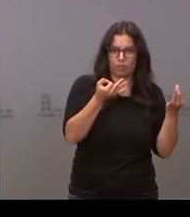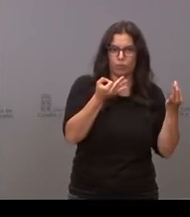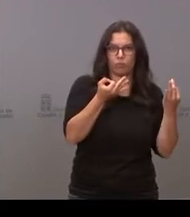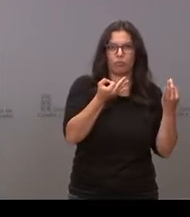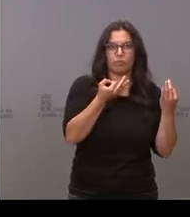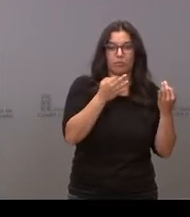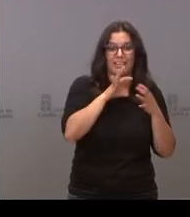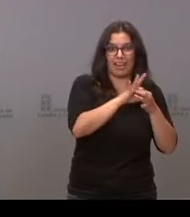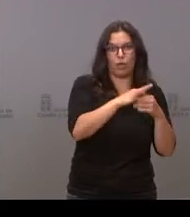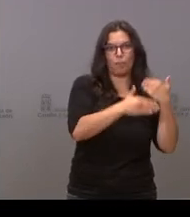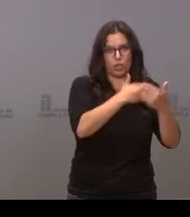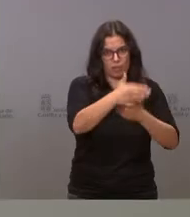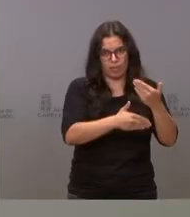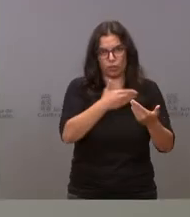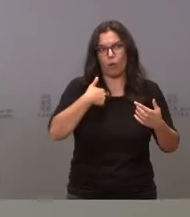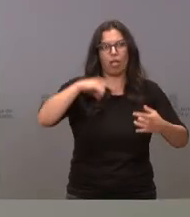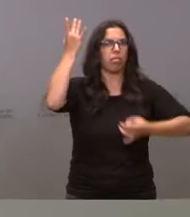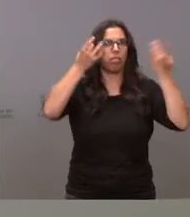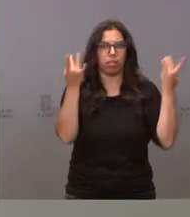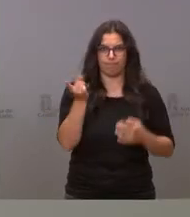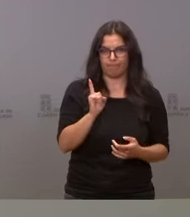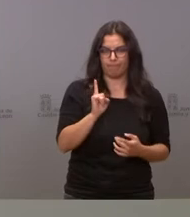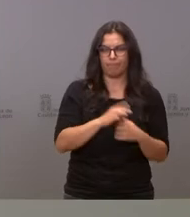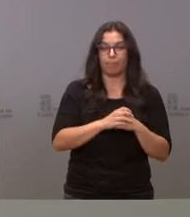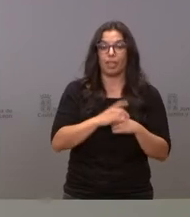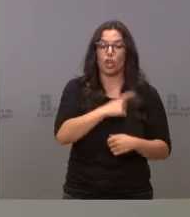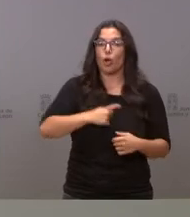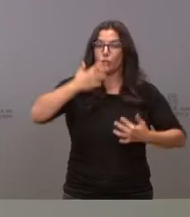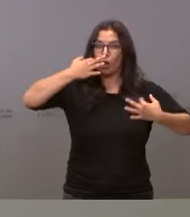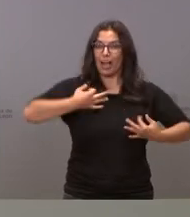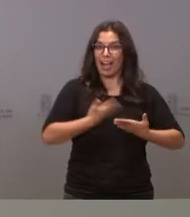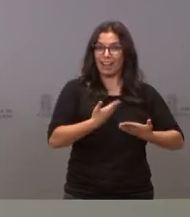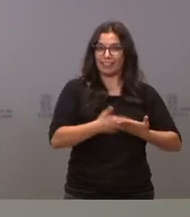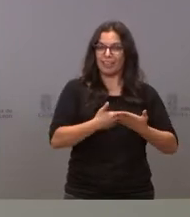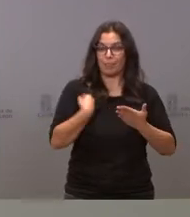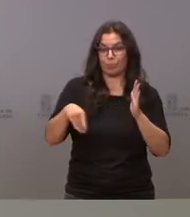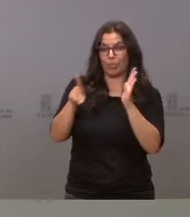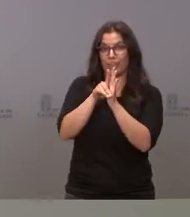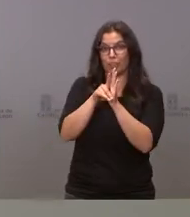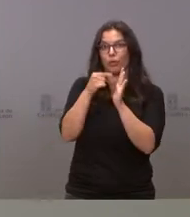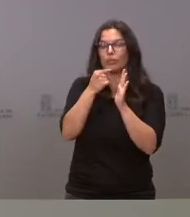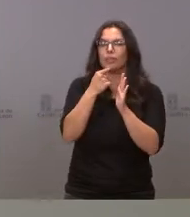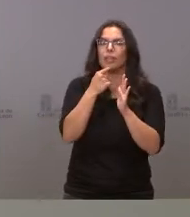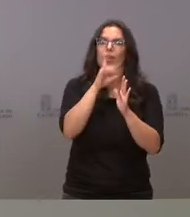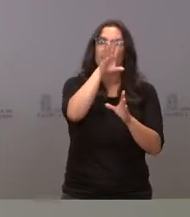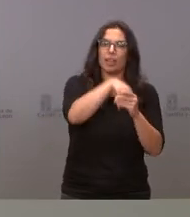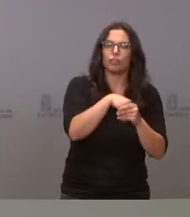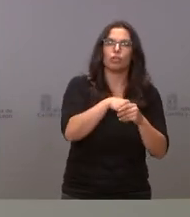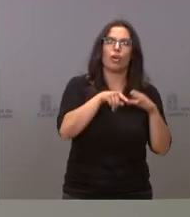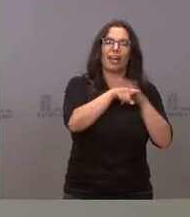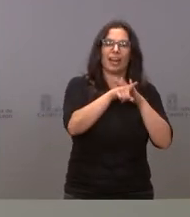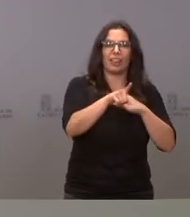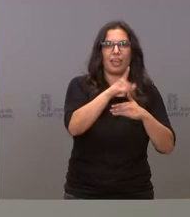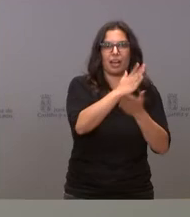a este procedimiento. Esta Comisión de Garantías, según el decreto que aprobamos, está adscrita a la Gerencia Regional de Salud.